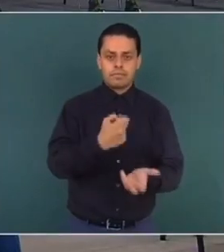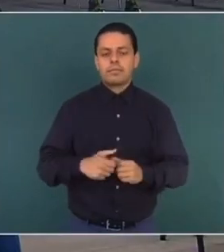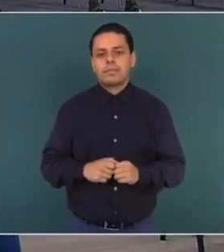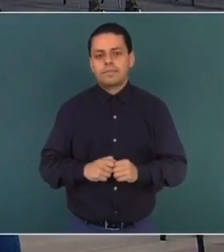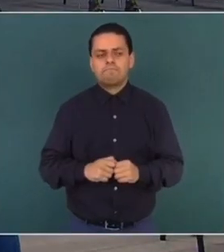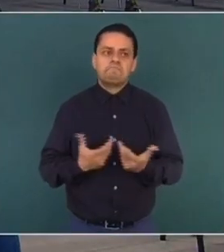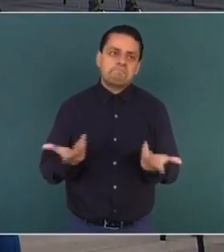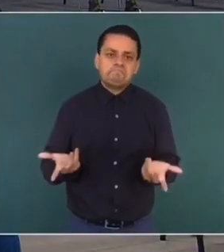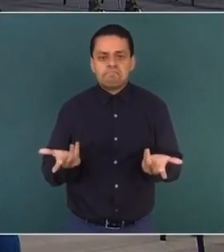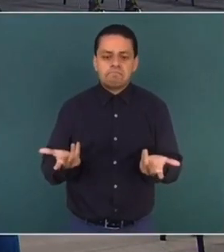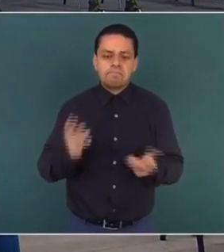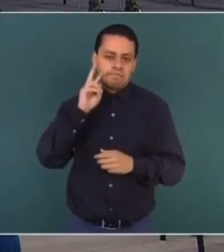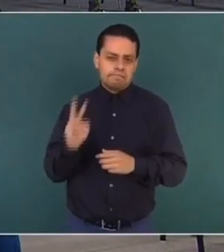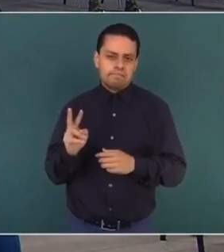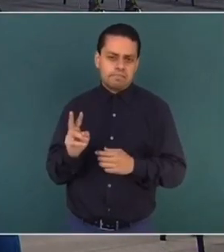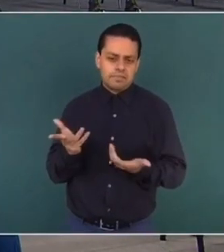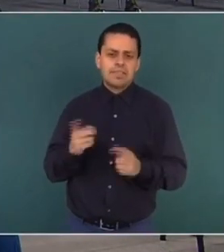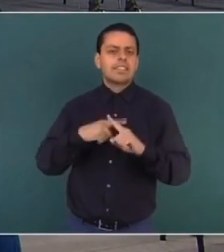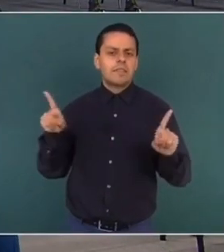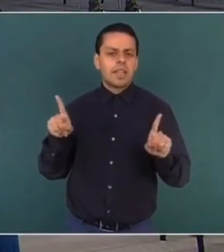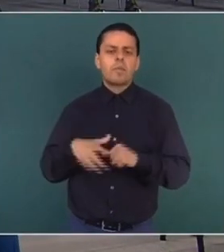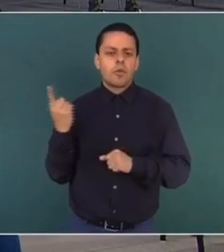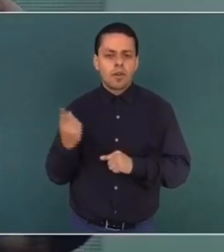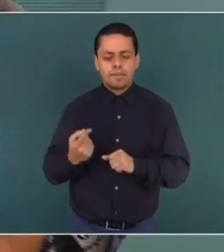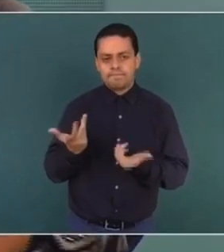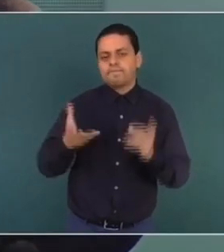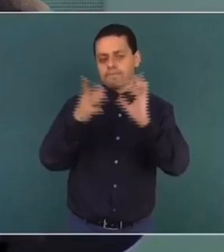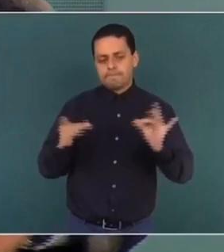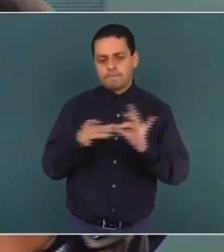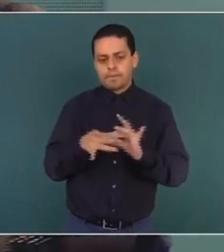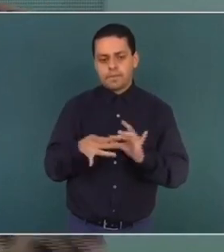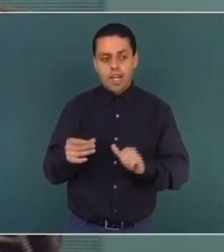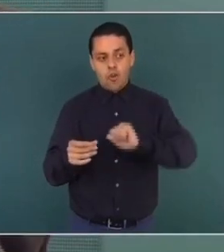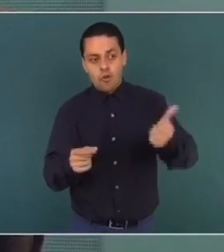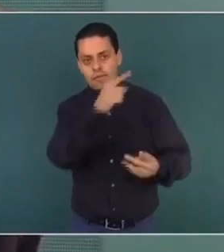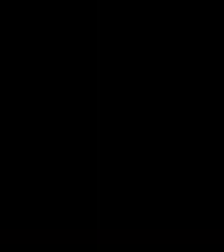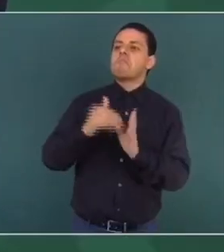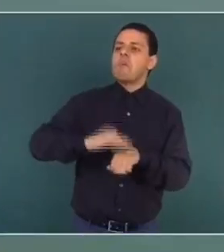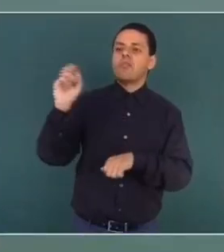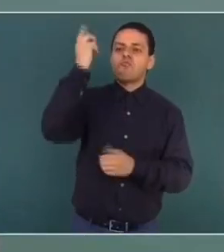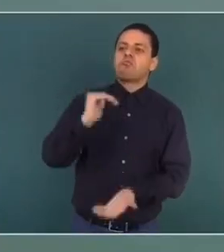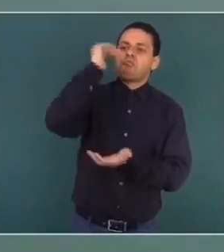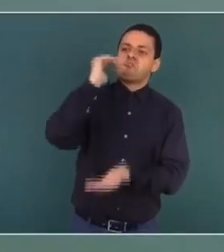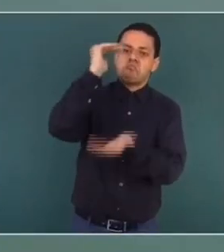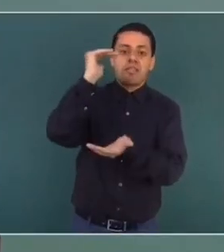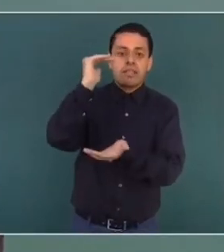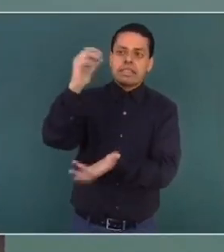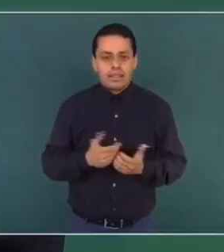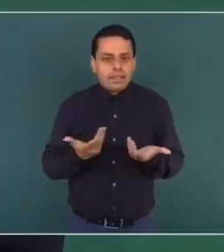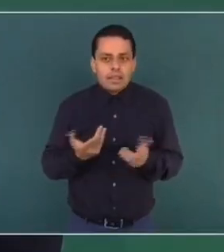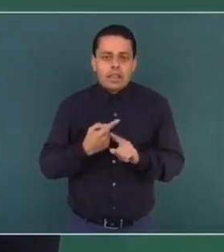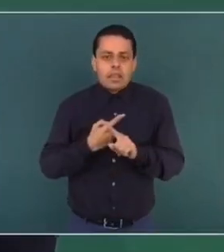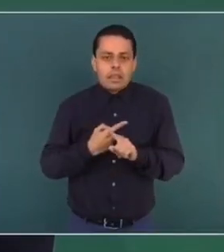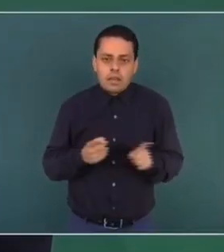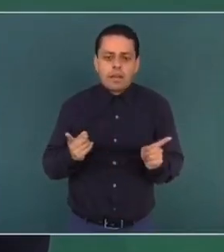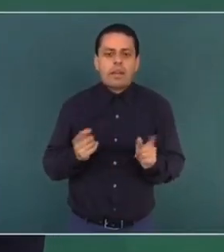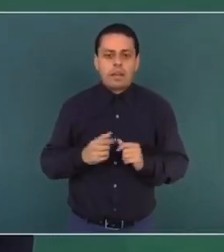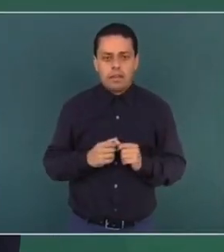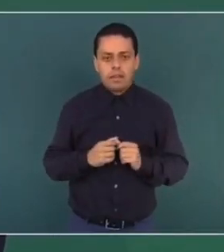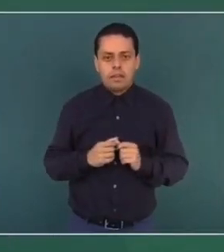notorias diferencias por relación a los otros asuntos. Esto que puede